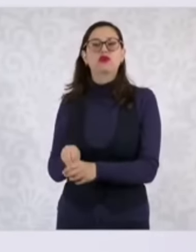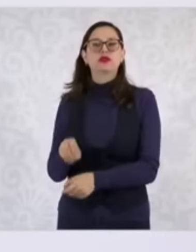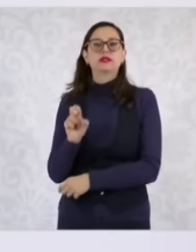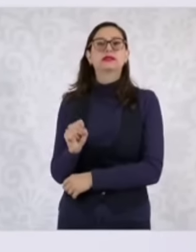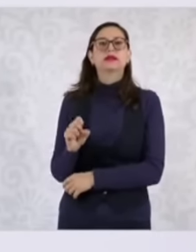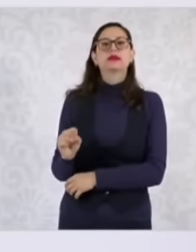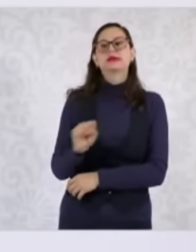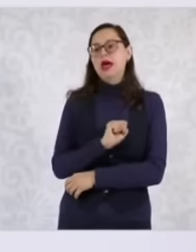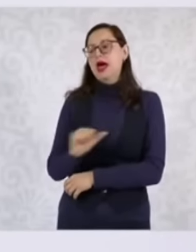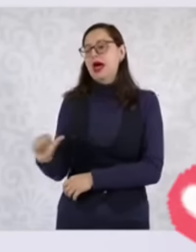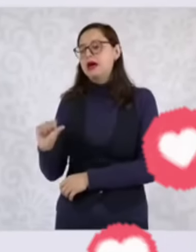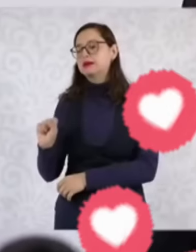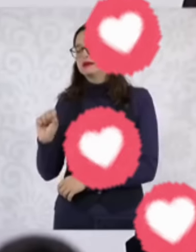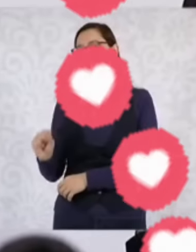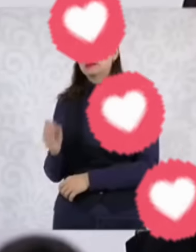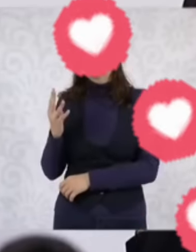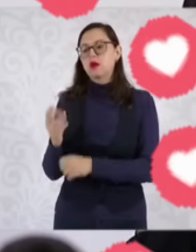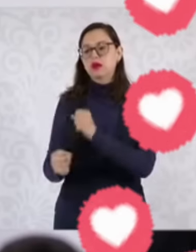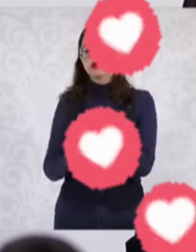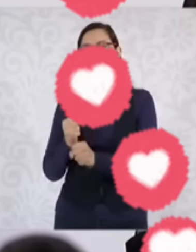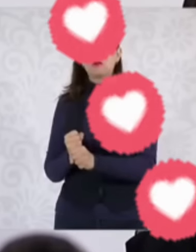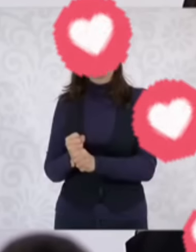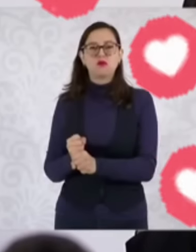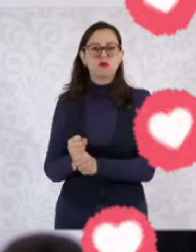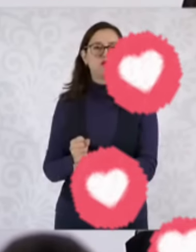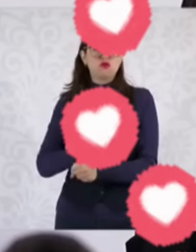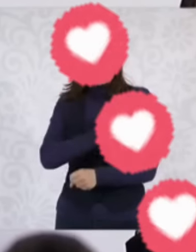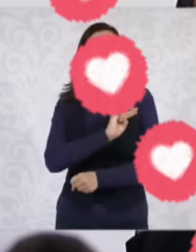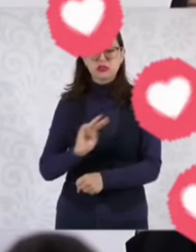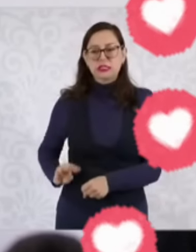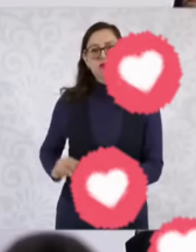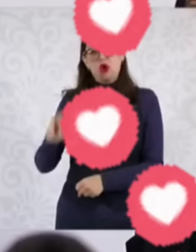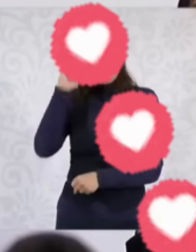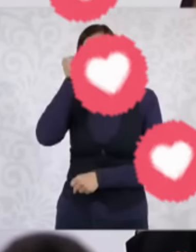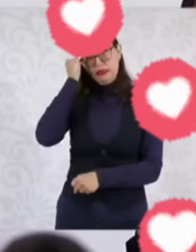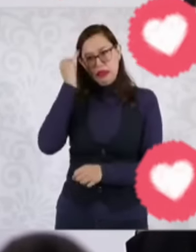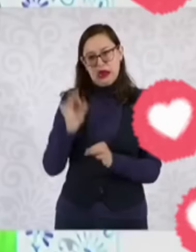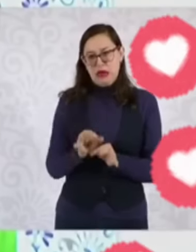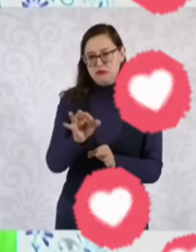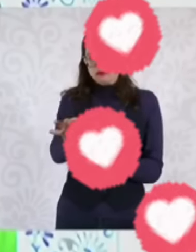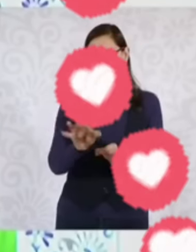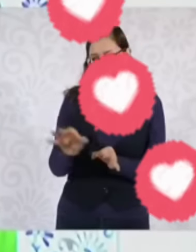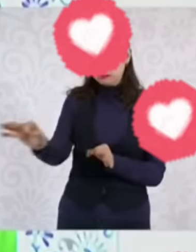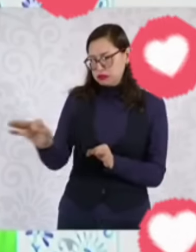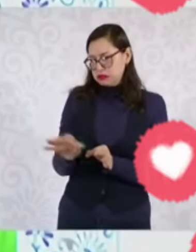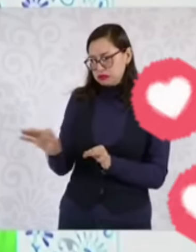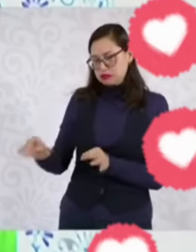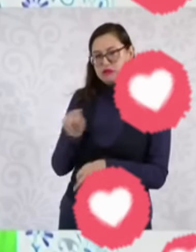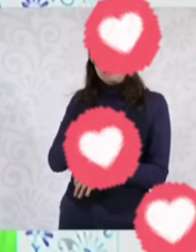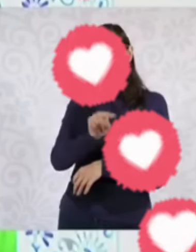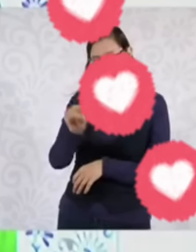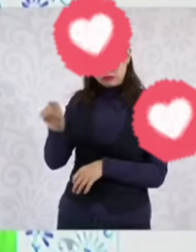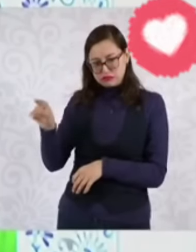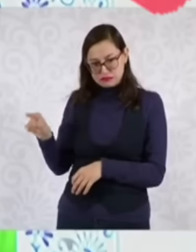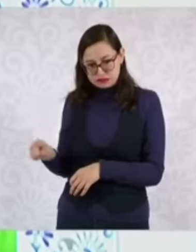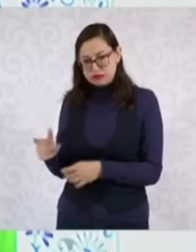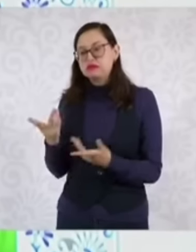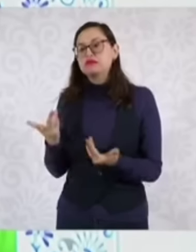municipios con mayor población indígena. De tal manera que nuestras hermanas